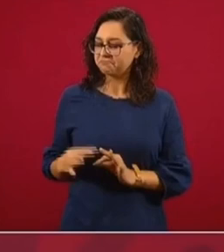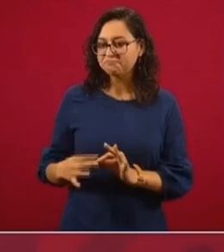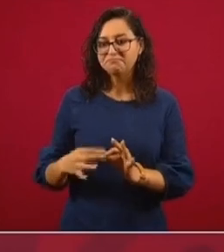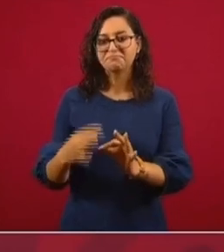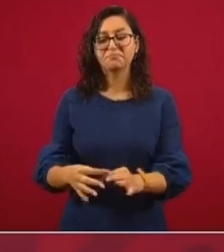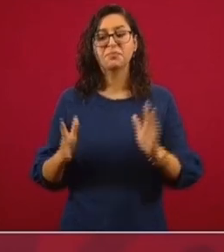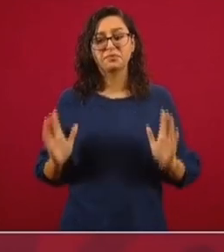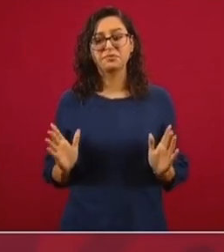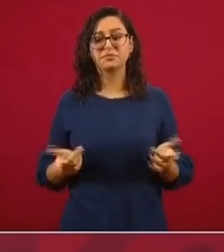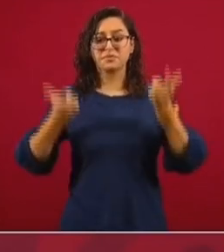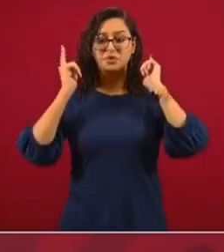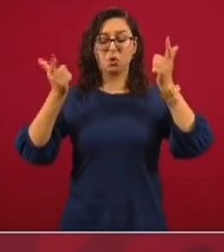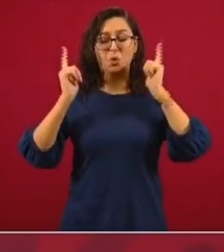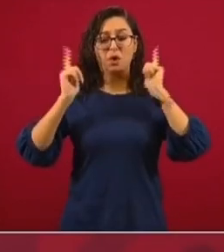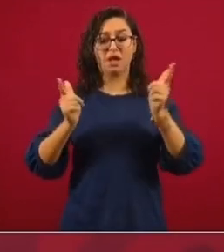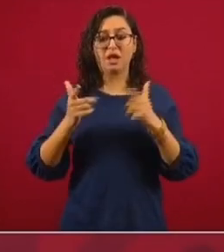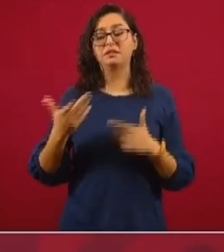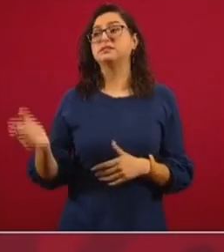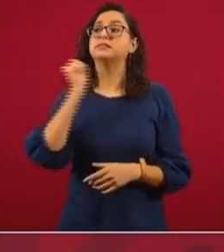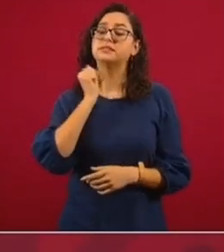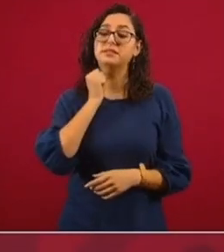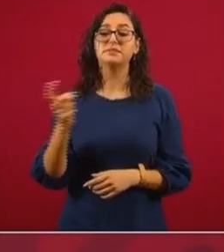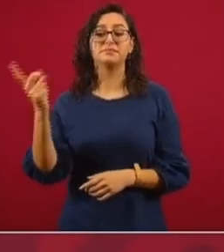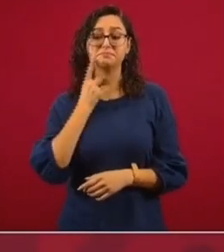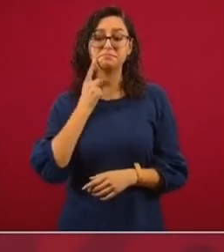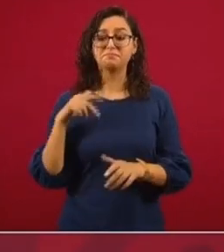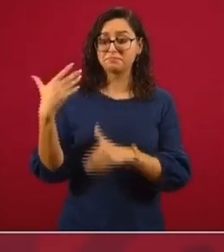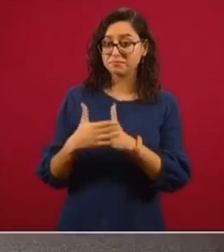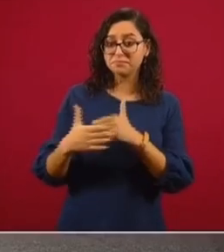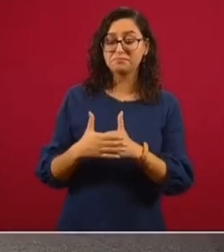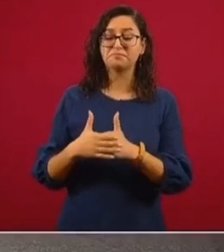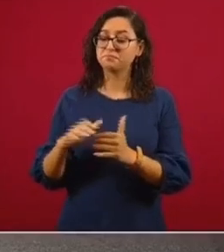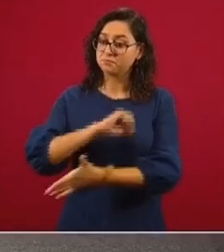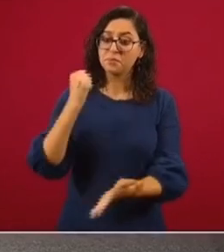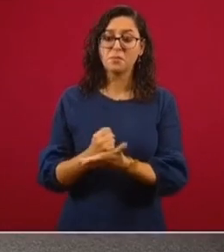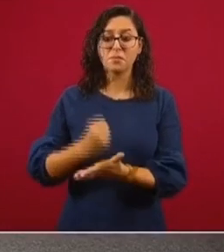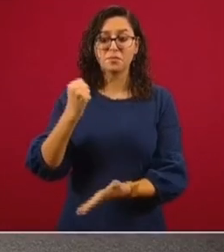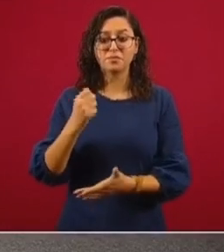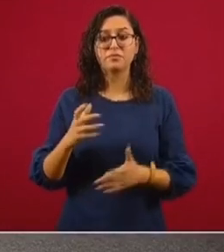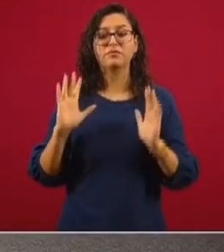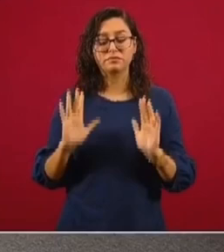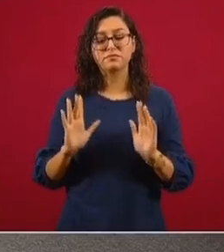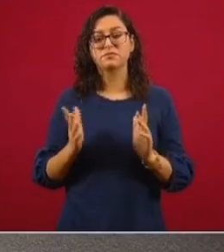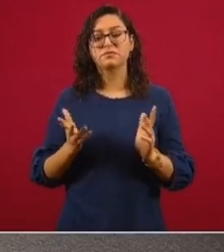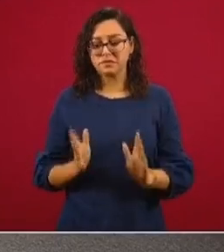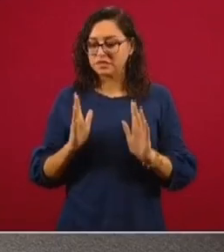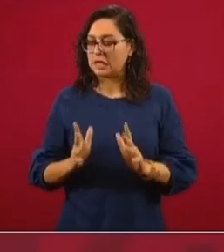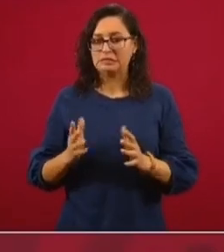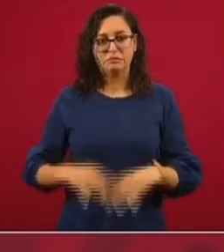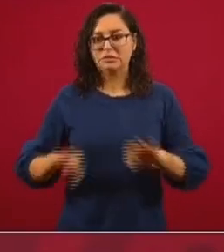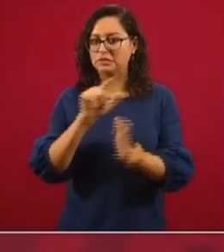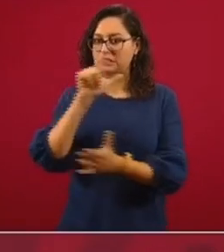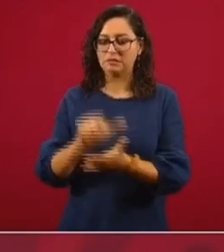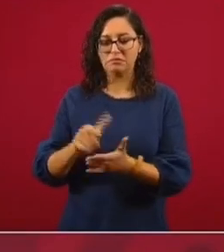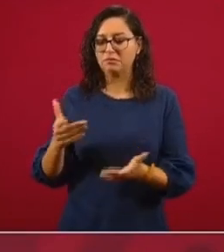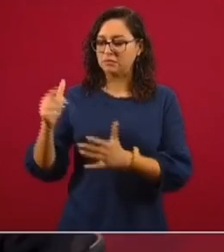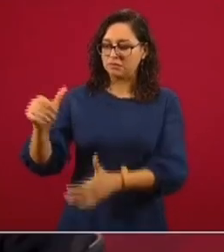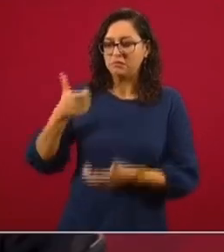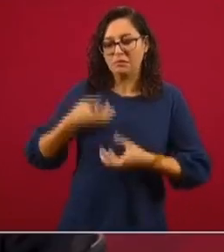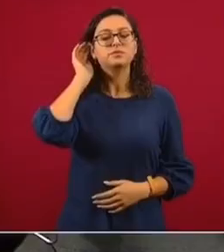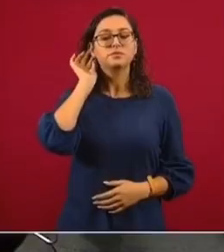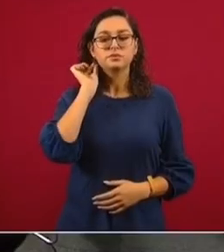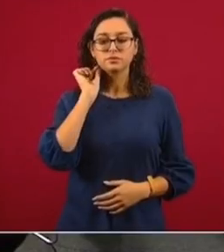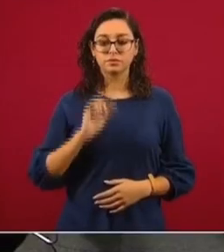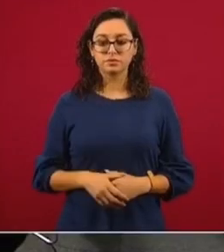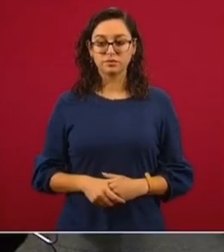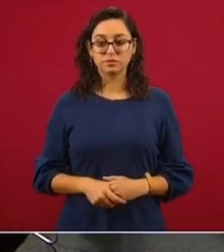y esperemos que en el Senado y en Cámara de Diputados se apruebe y ya tengamos este instrumento que es fundamental para el desarrollo.